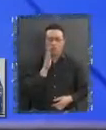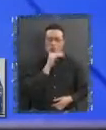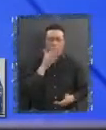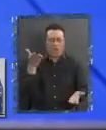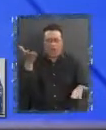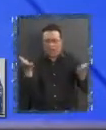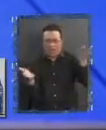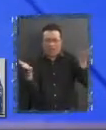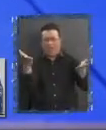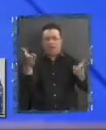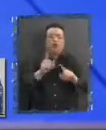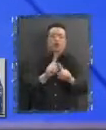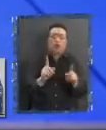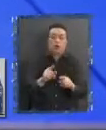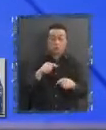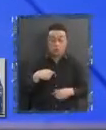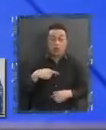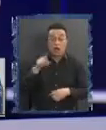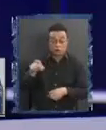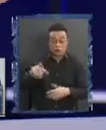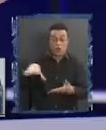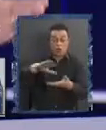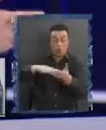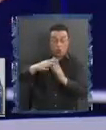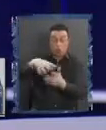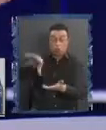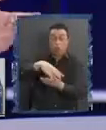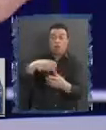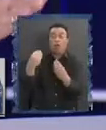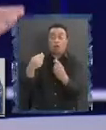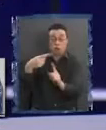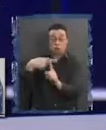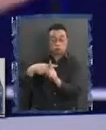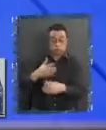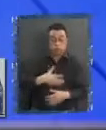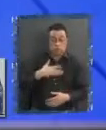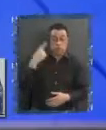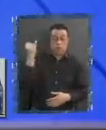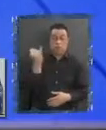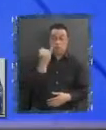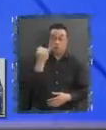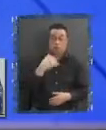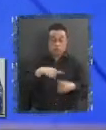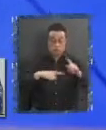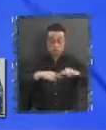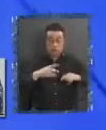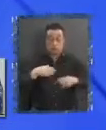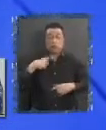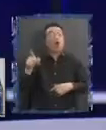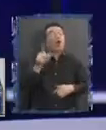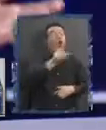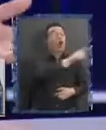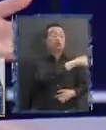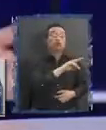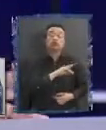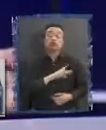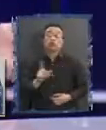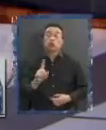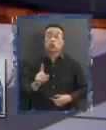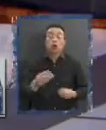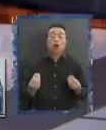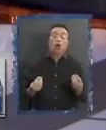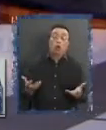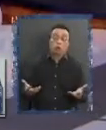perdóname, para usted y su comunidad es bueno que autonomía para definir su establecimiento educacional, pero para el resto de los ciudadanos no. No, no, no, no. No